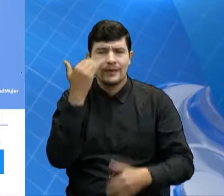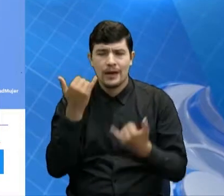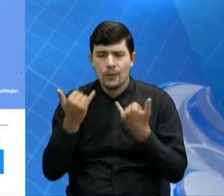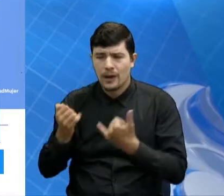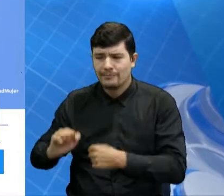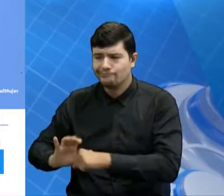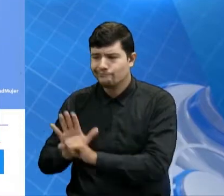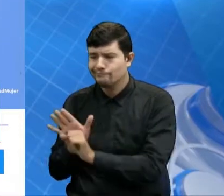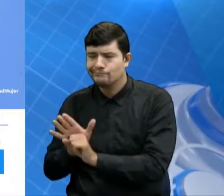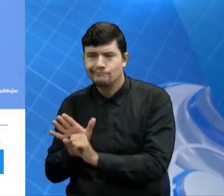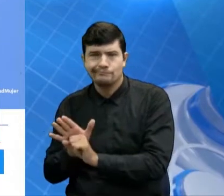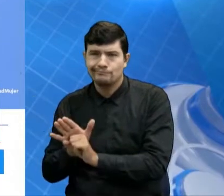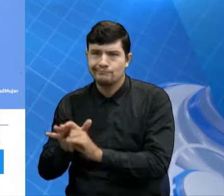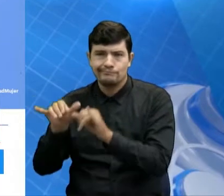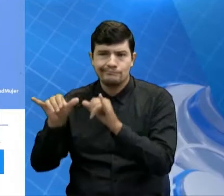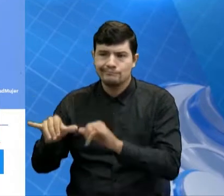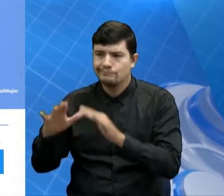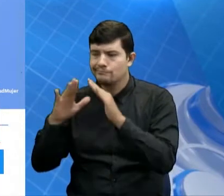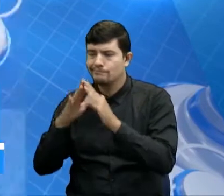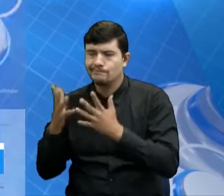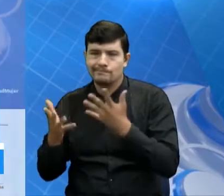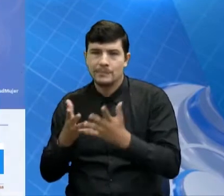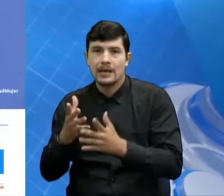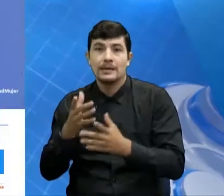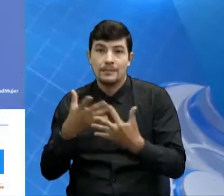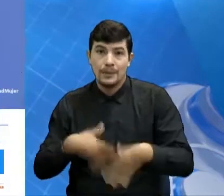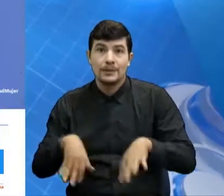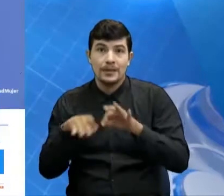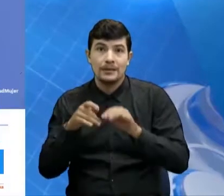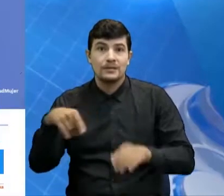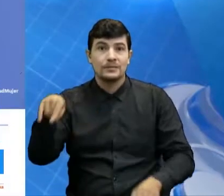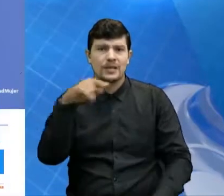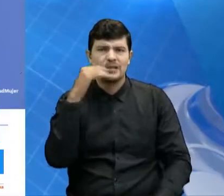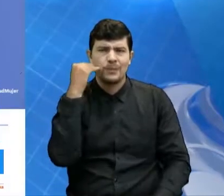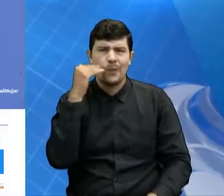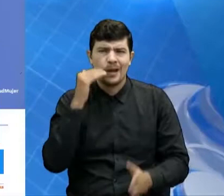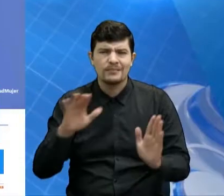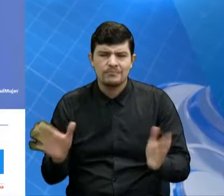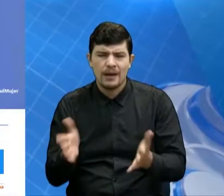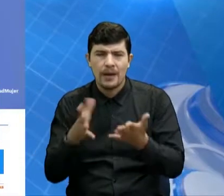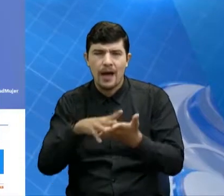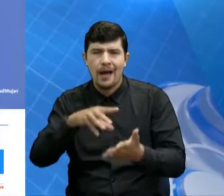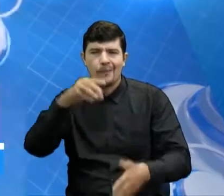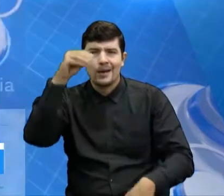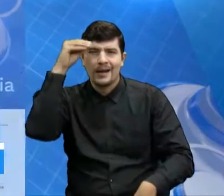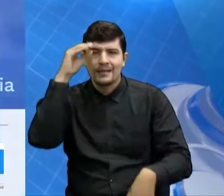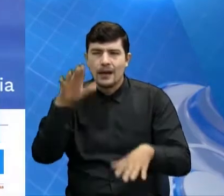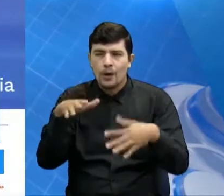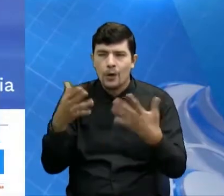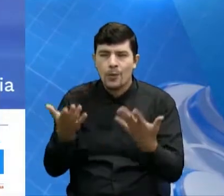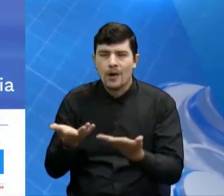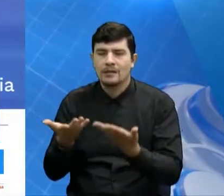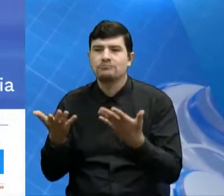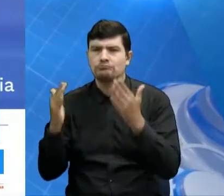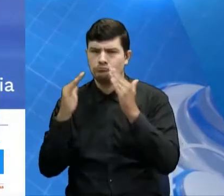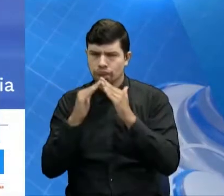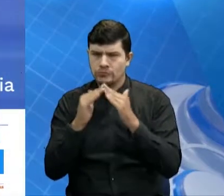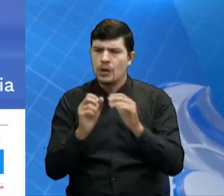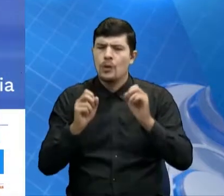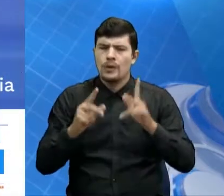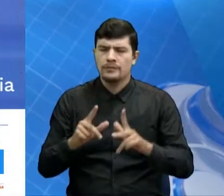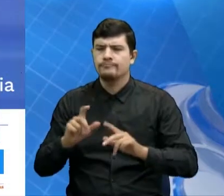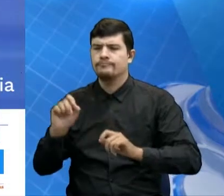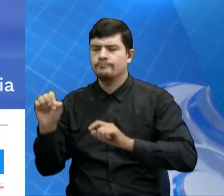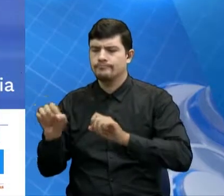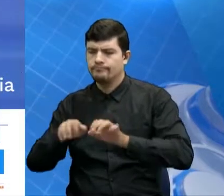emergencia sanitaria de la COVID, es muy importante que las mujeres emprendedoras puedan realmente tener la manipulación